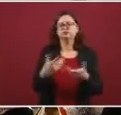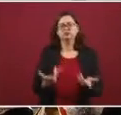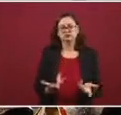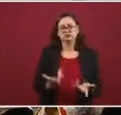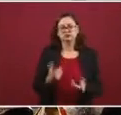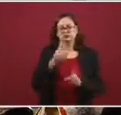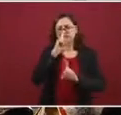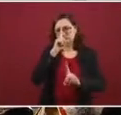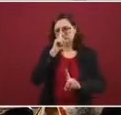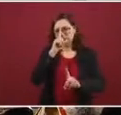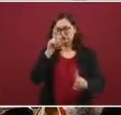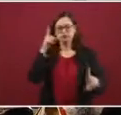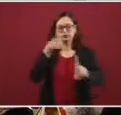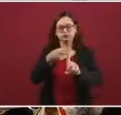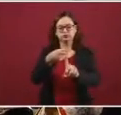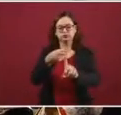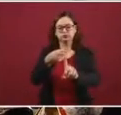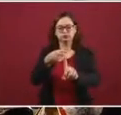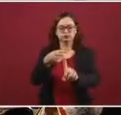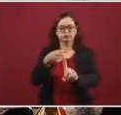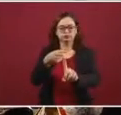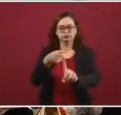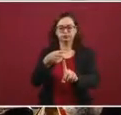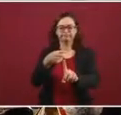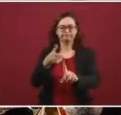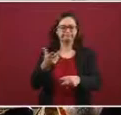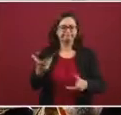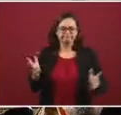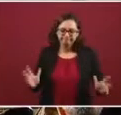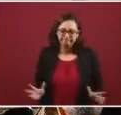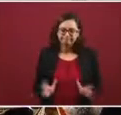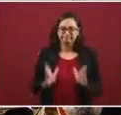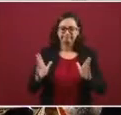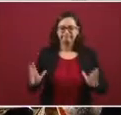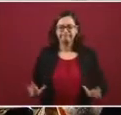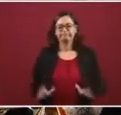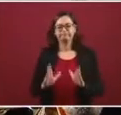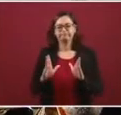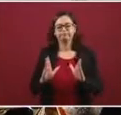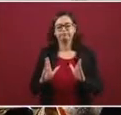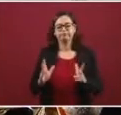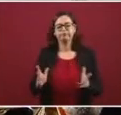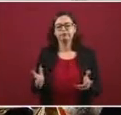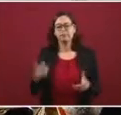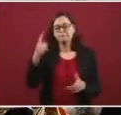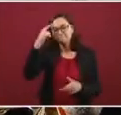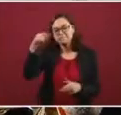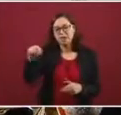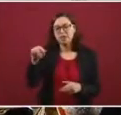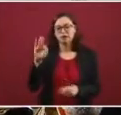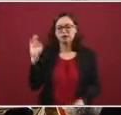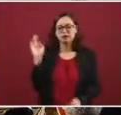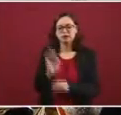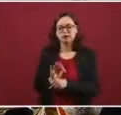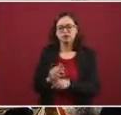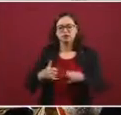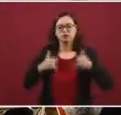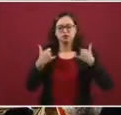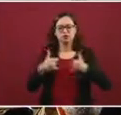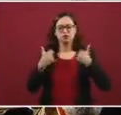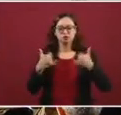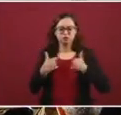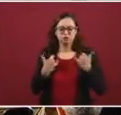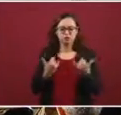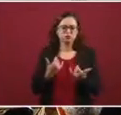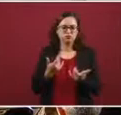netamente de impulso a los jóvenes. Es un proyecto